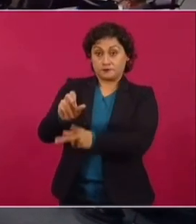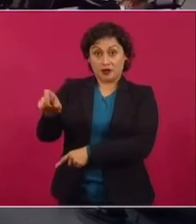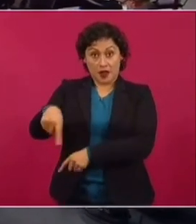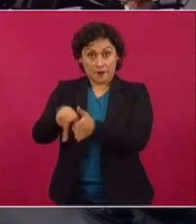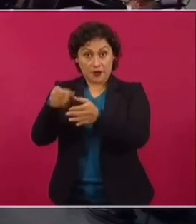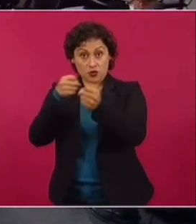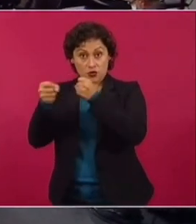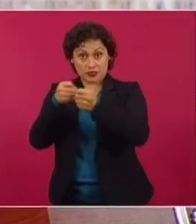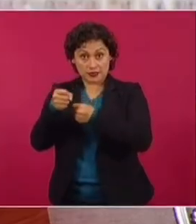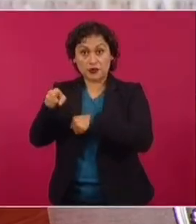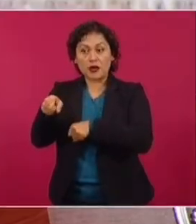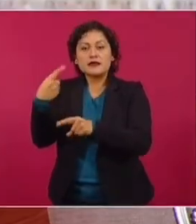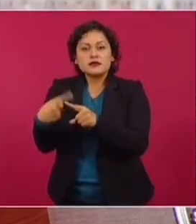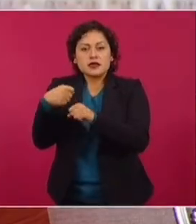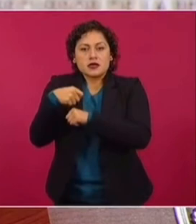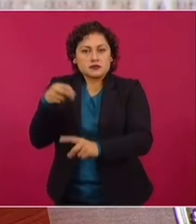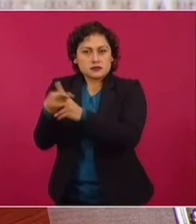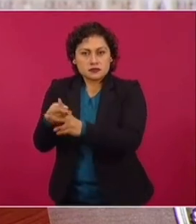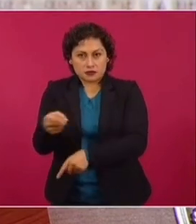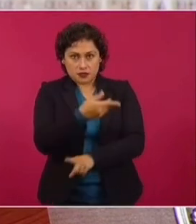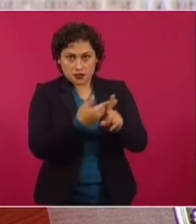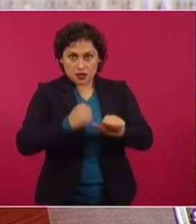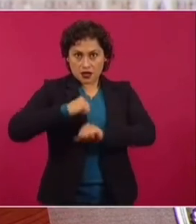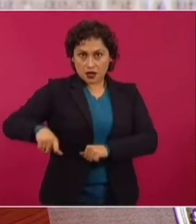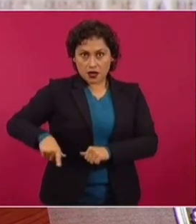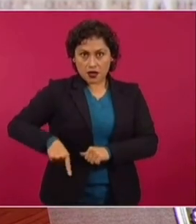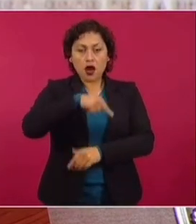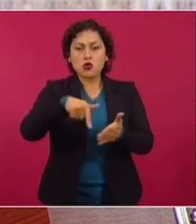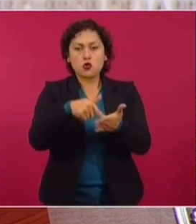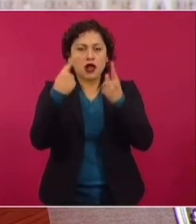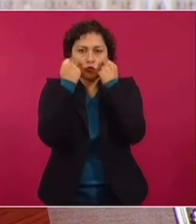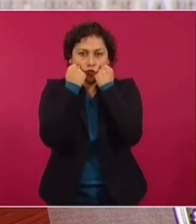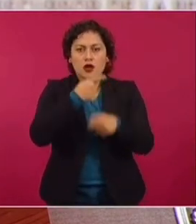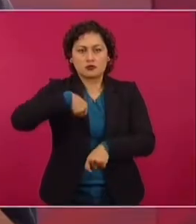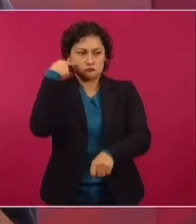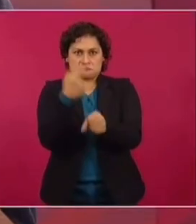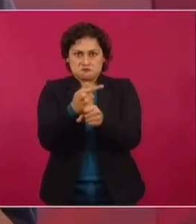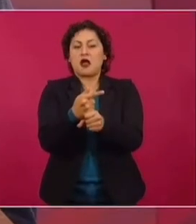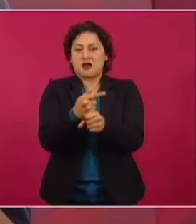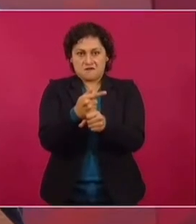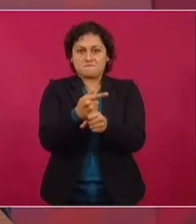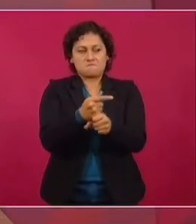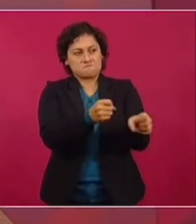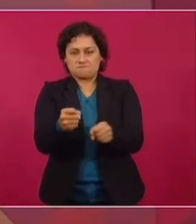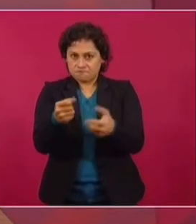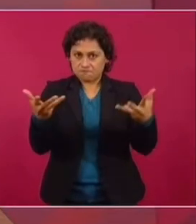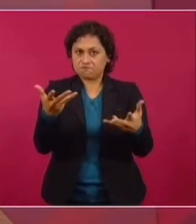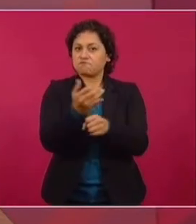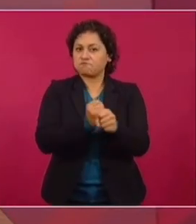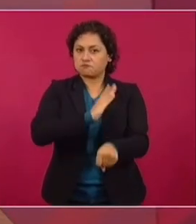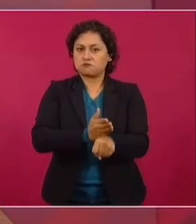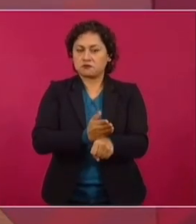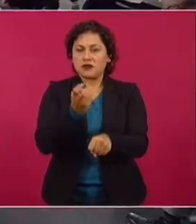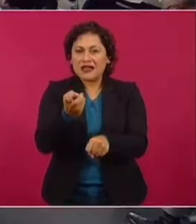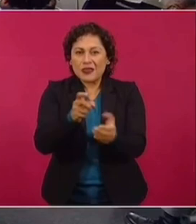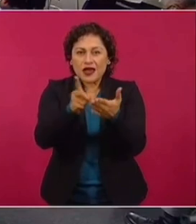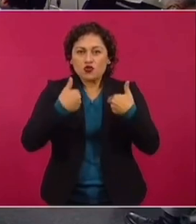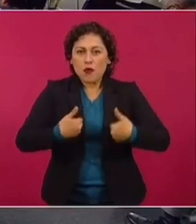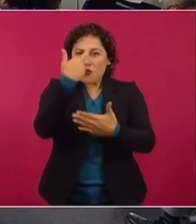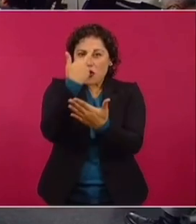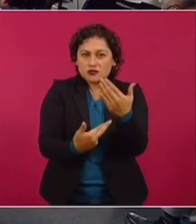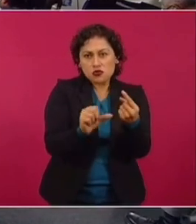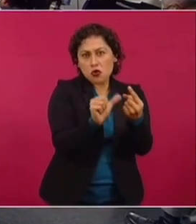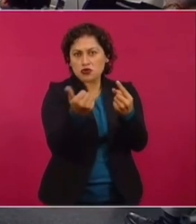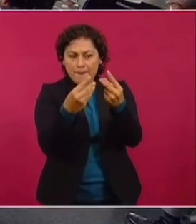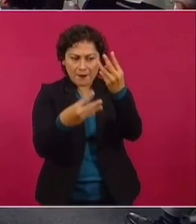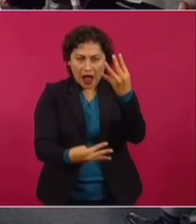y tiene que ver con una autoridad, aunque sea local, nosotros actuamos. Cualquier violación de derechos humanos. Por eso